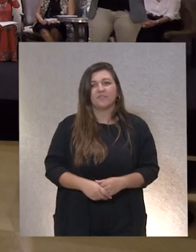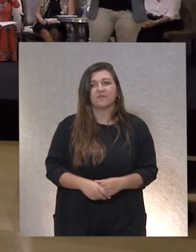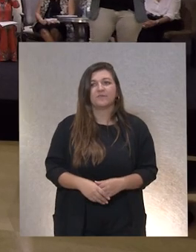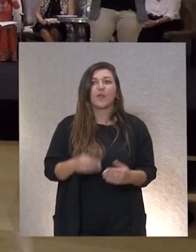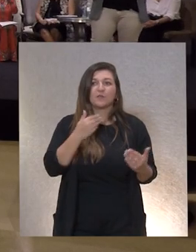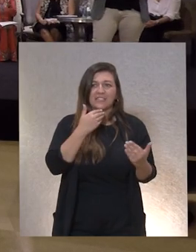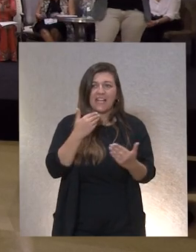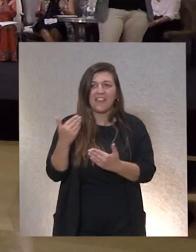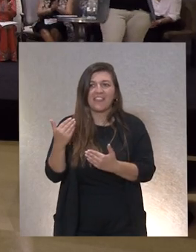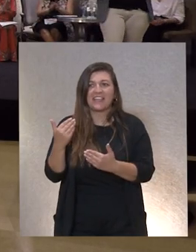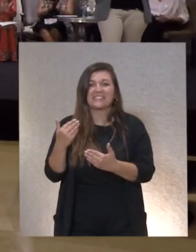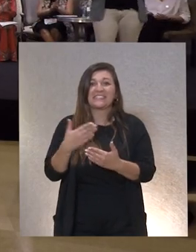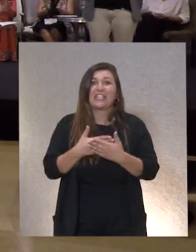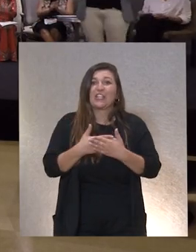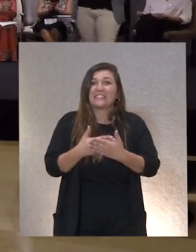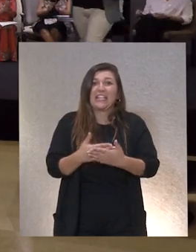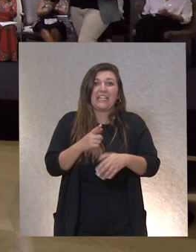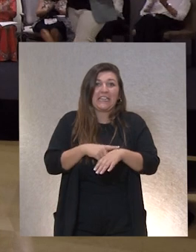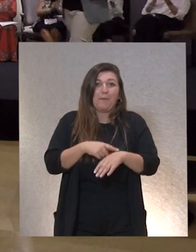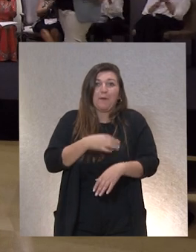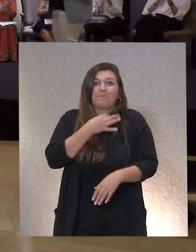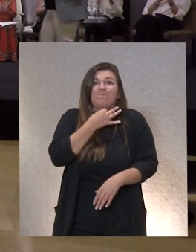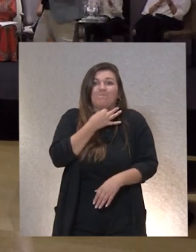Y muchas gracias. Lo siento muchísimo, no tenía tiempo.